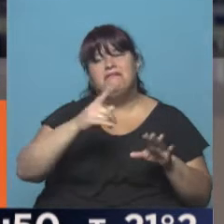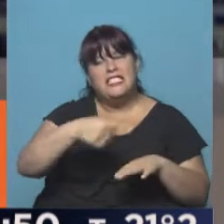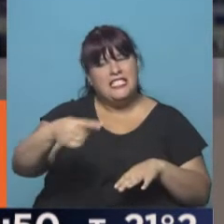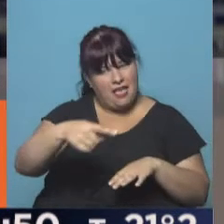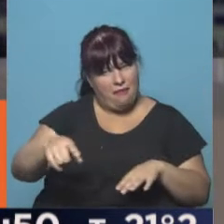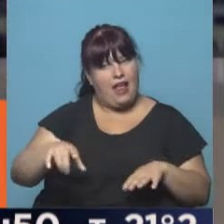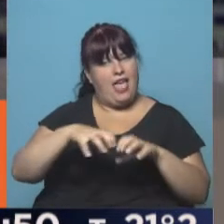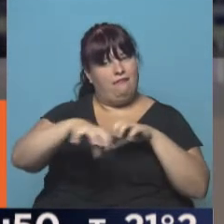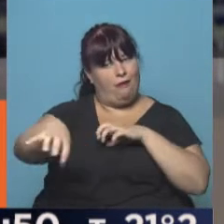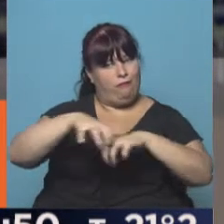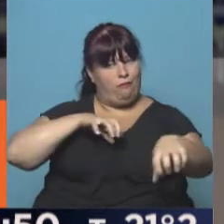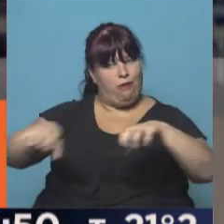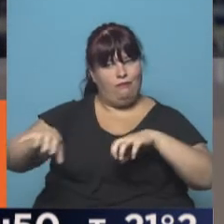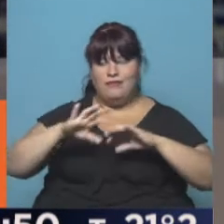semanas,